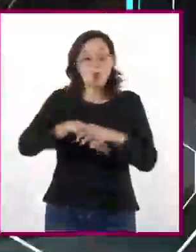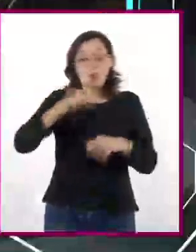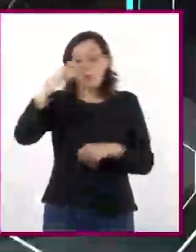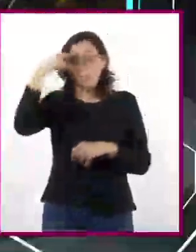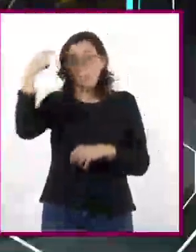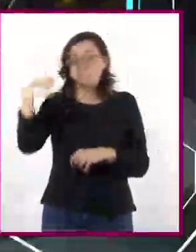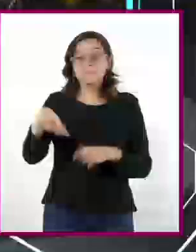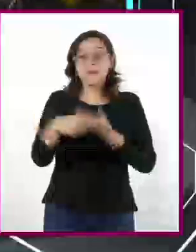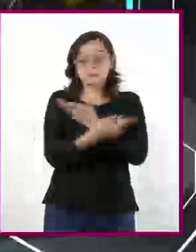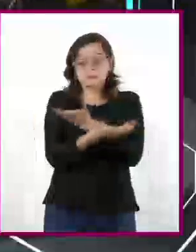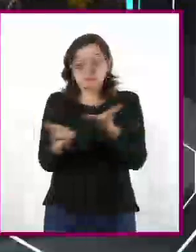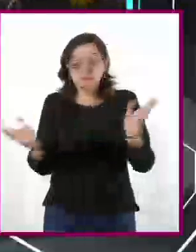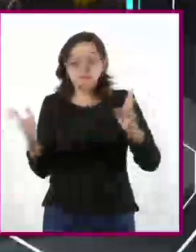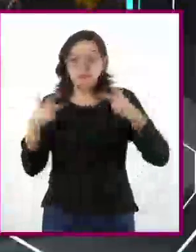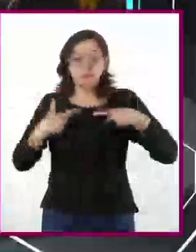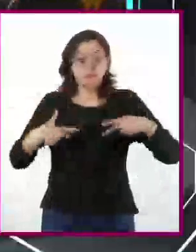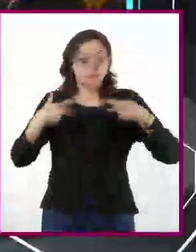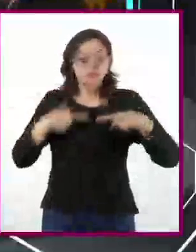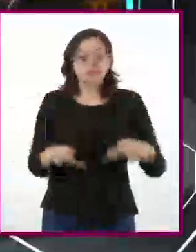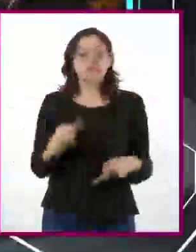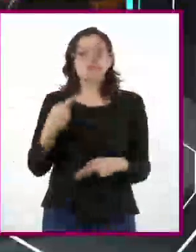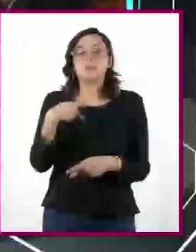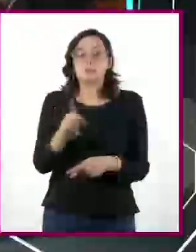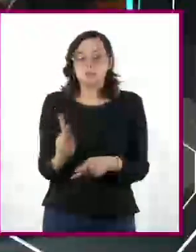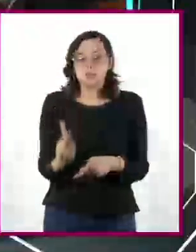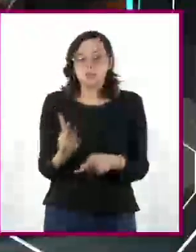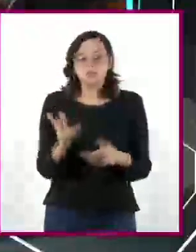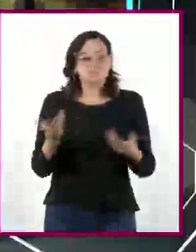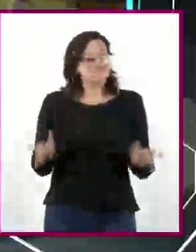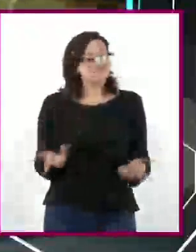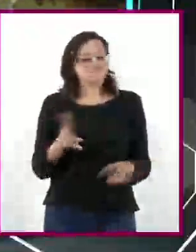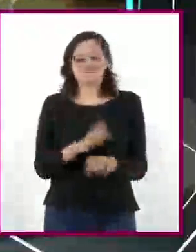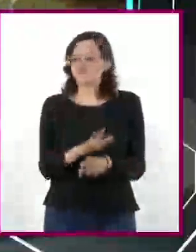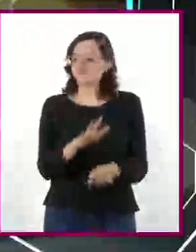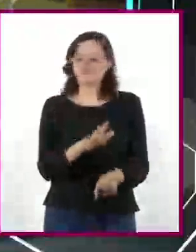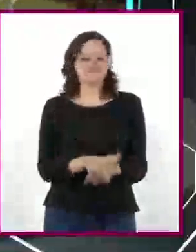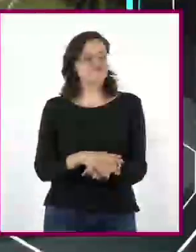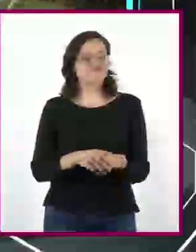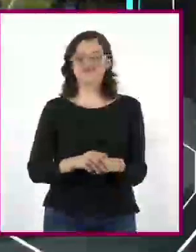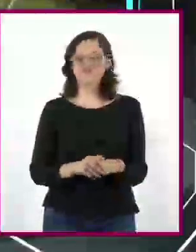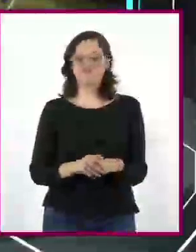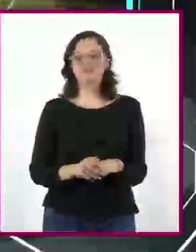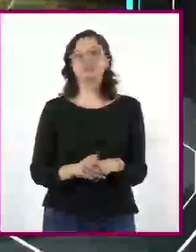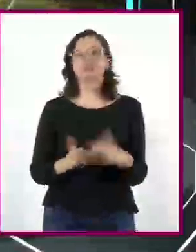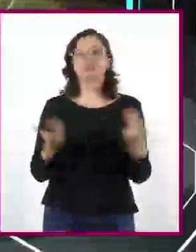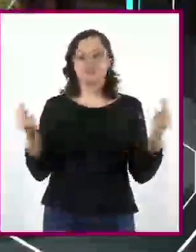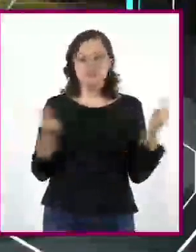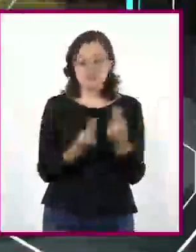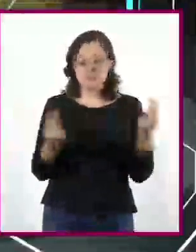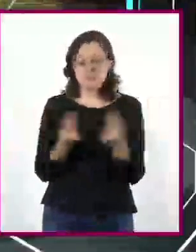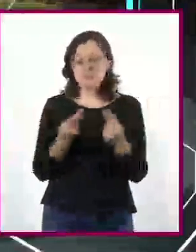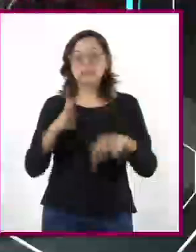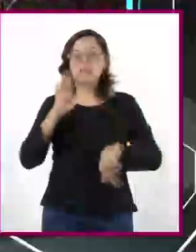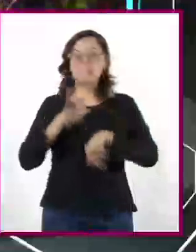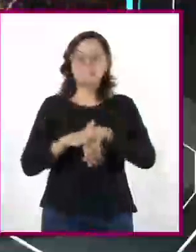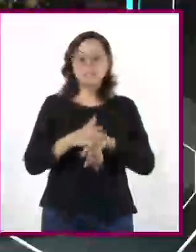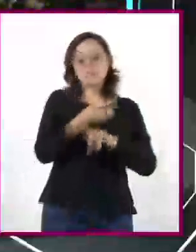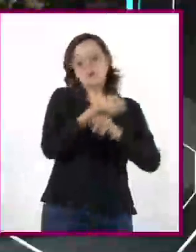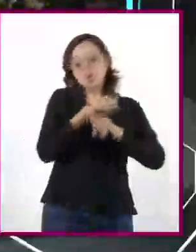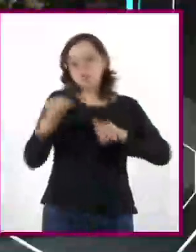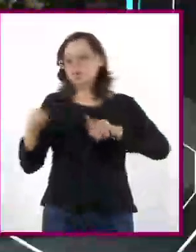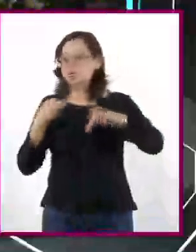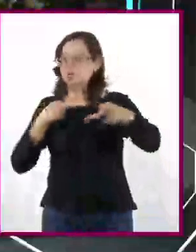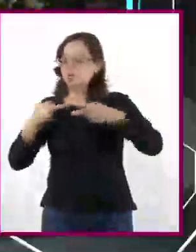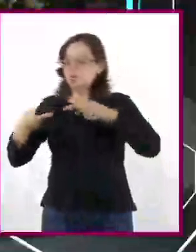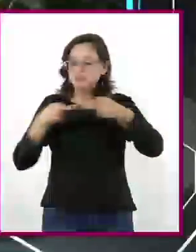potable a los habitantes. Pero incluso así resulta insuficiente. Es necesario realizar una planeación adecuada